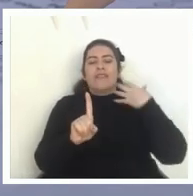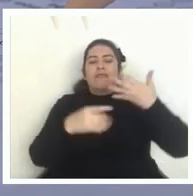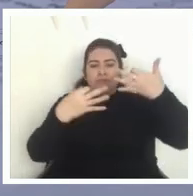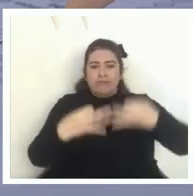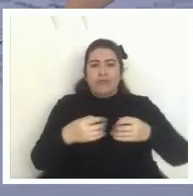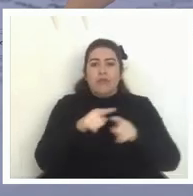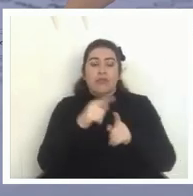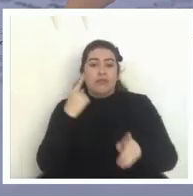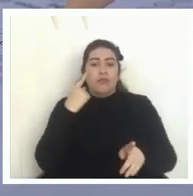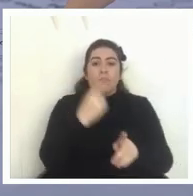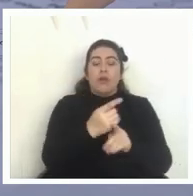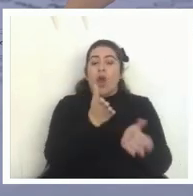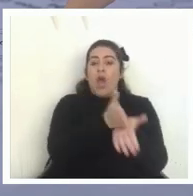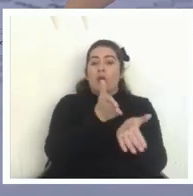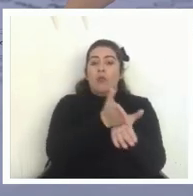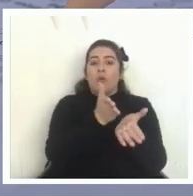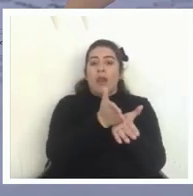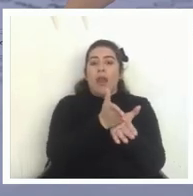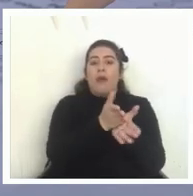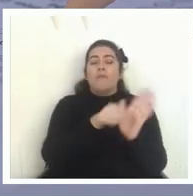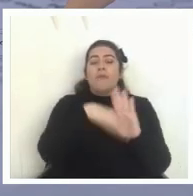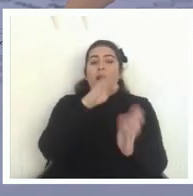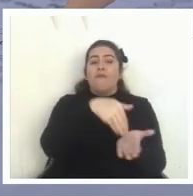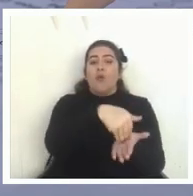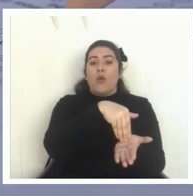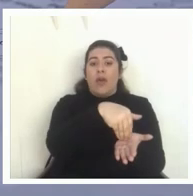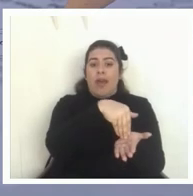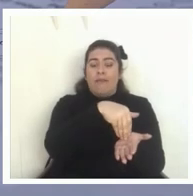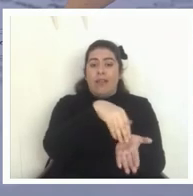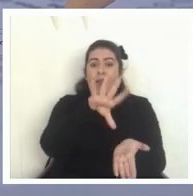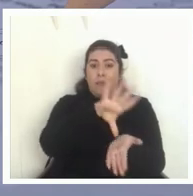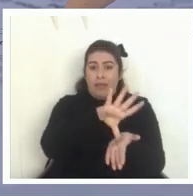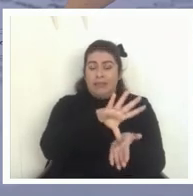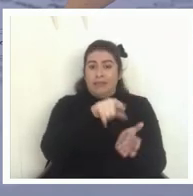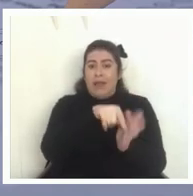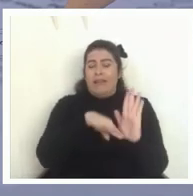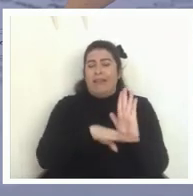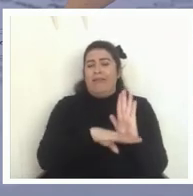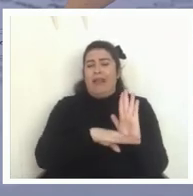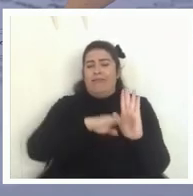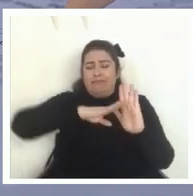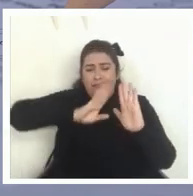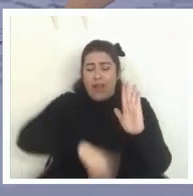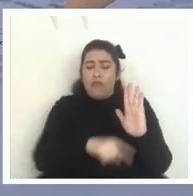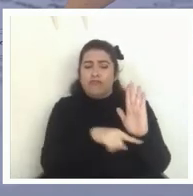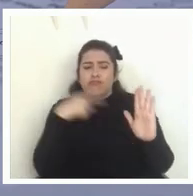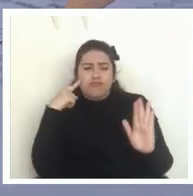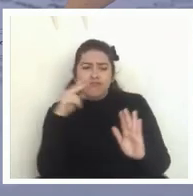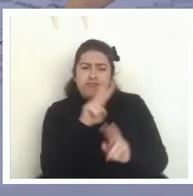las escuelas más desprovistas del país a las escuelas que están peor clasificadas lo que ve es que